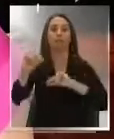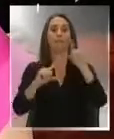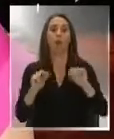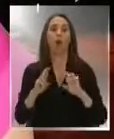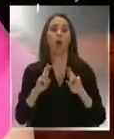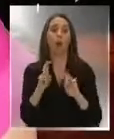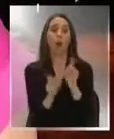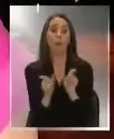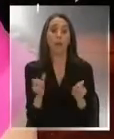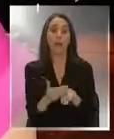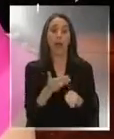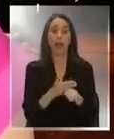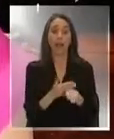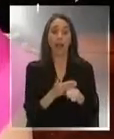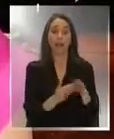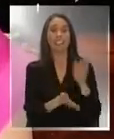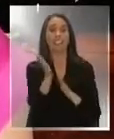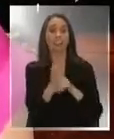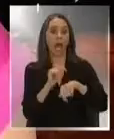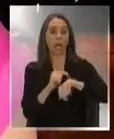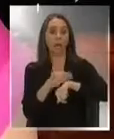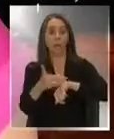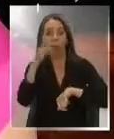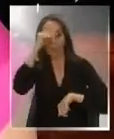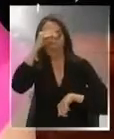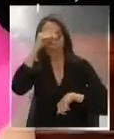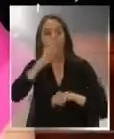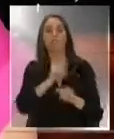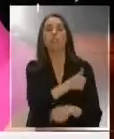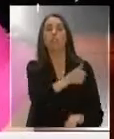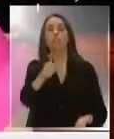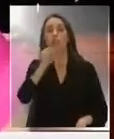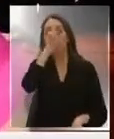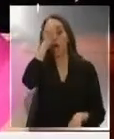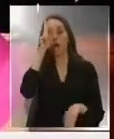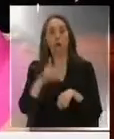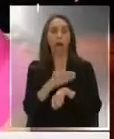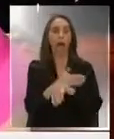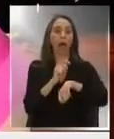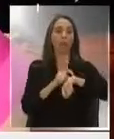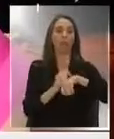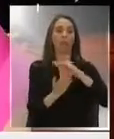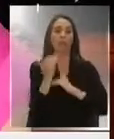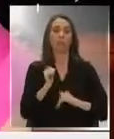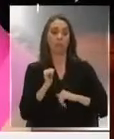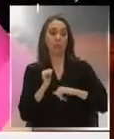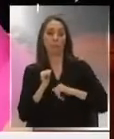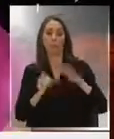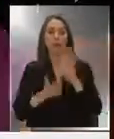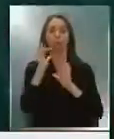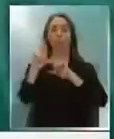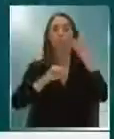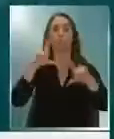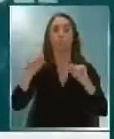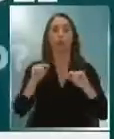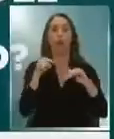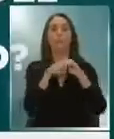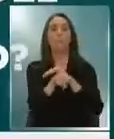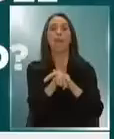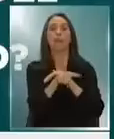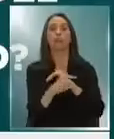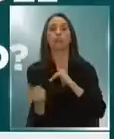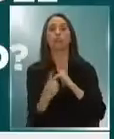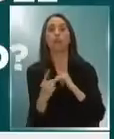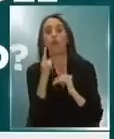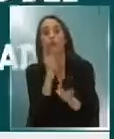poco la gente empiece ya a salir hasta más tarde, porque como que ya todo el mundo se acostumbró a irse temprano, el metro es que manda. ¿Cuál será la